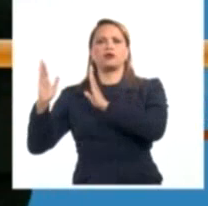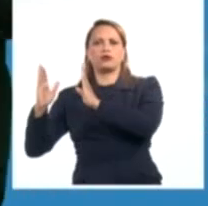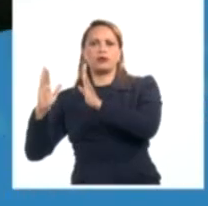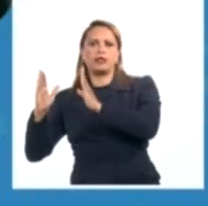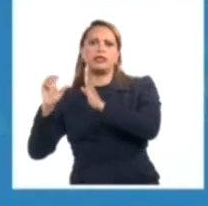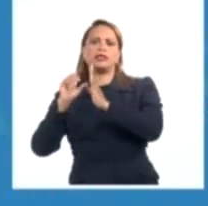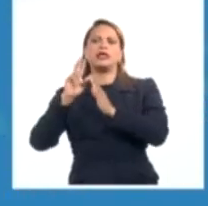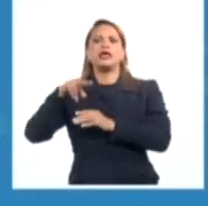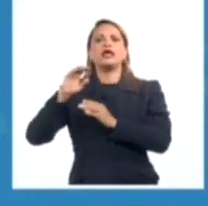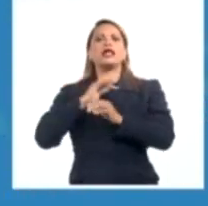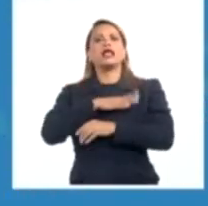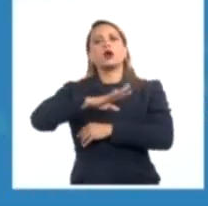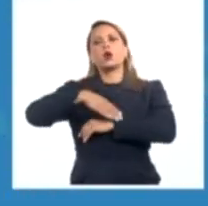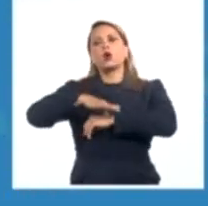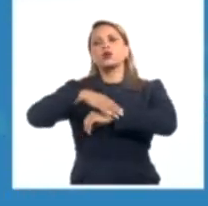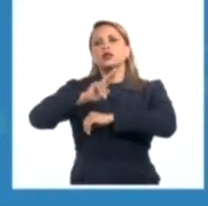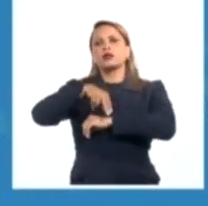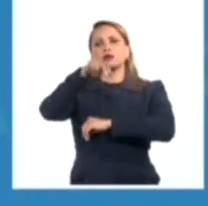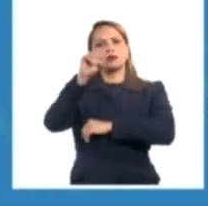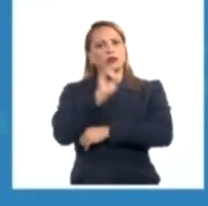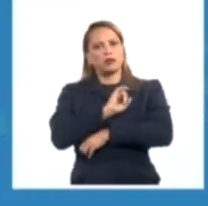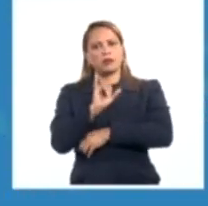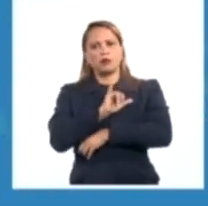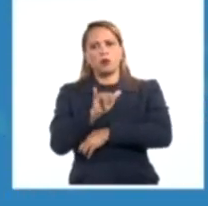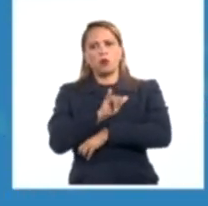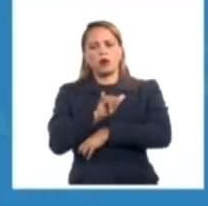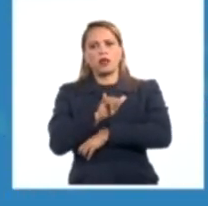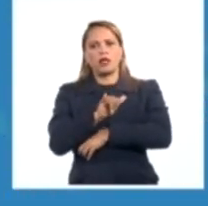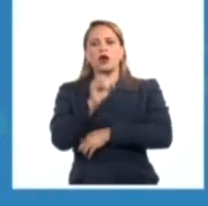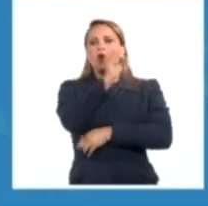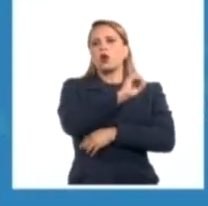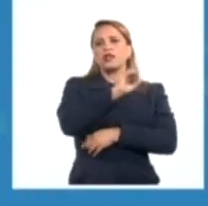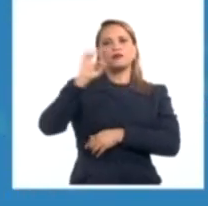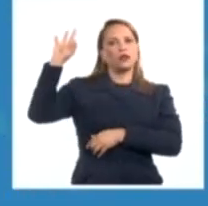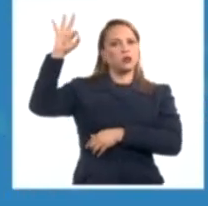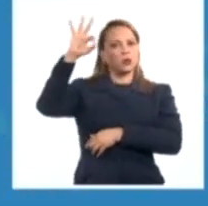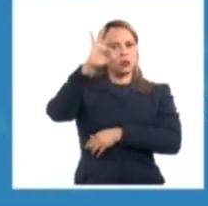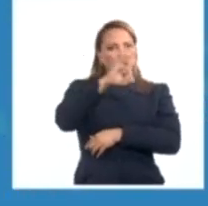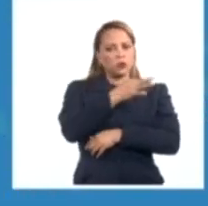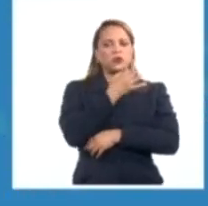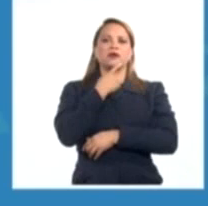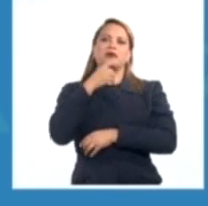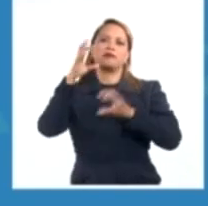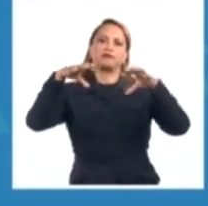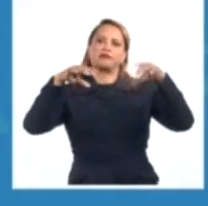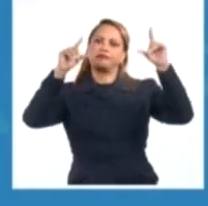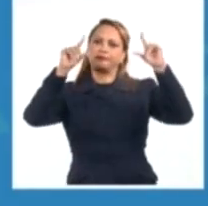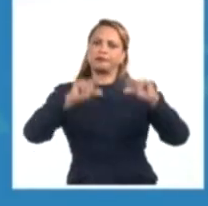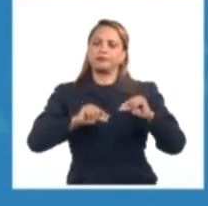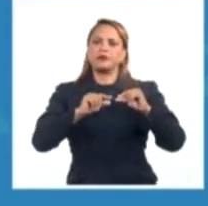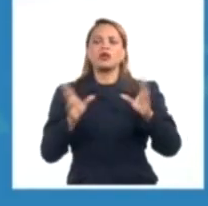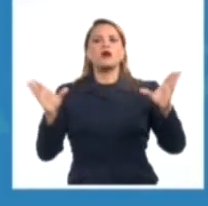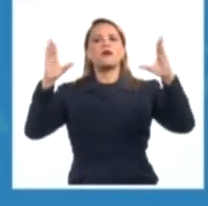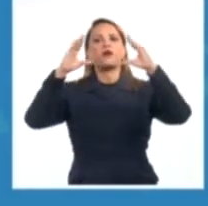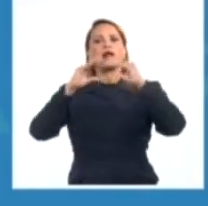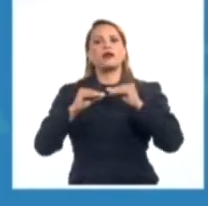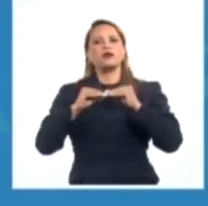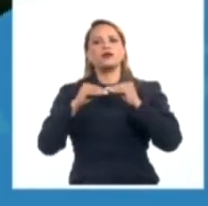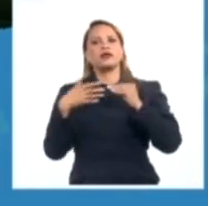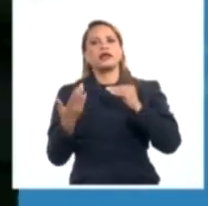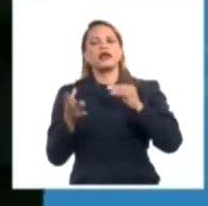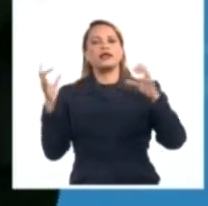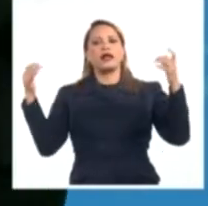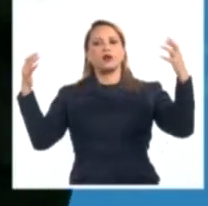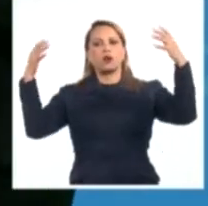costa norte del centro del país y en Oriente, sol, algunas nubes y en general con pocas precipitaciones. Por la noche, los intervalos